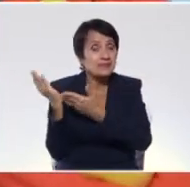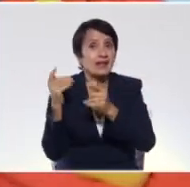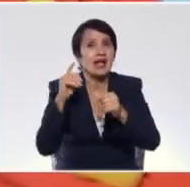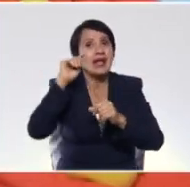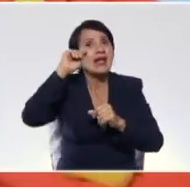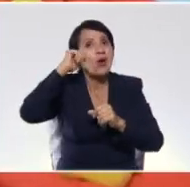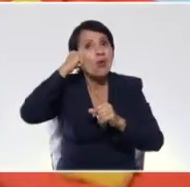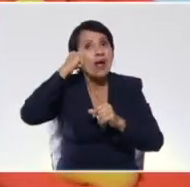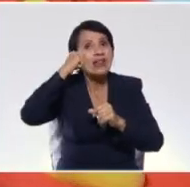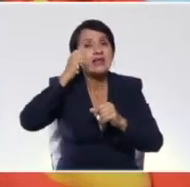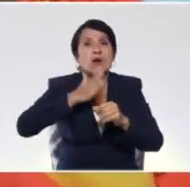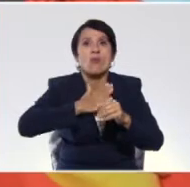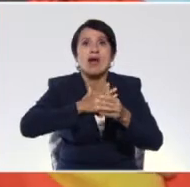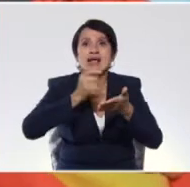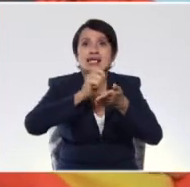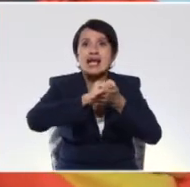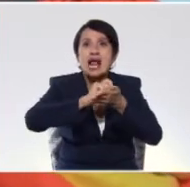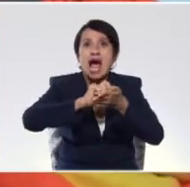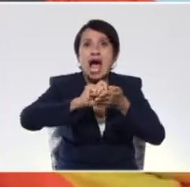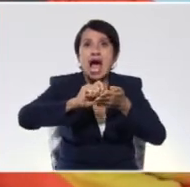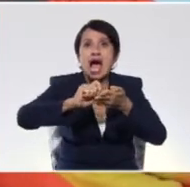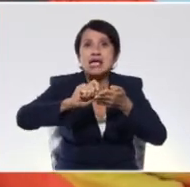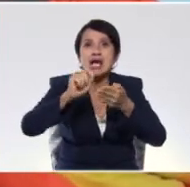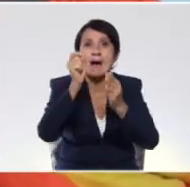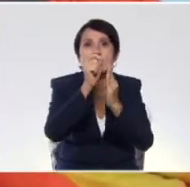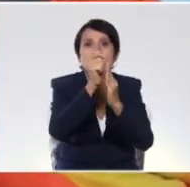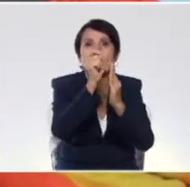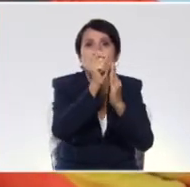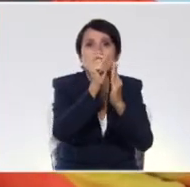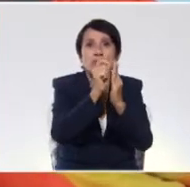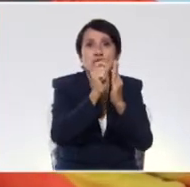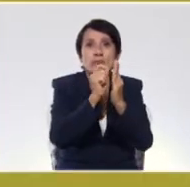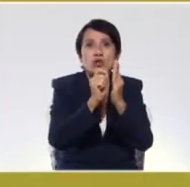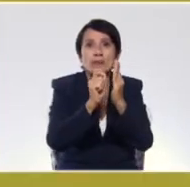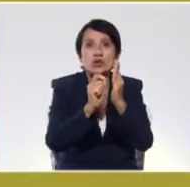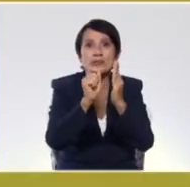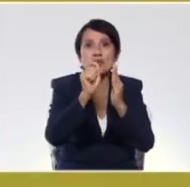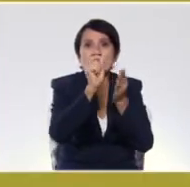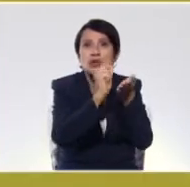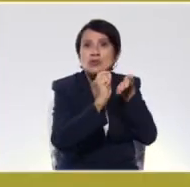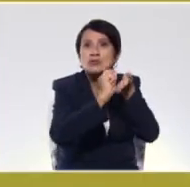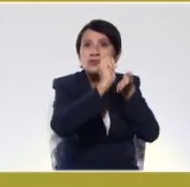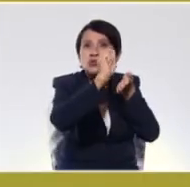recuerda que ellos pueden hacer rayitas, punticos, líneas.